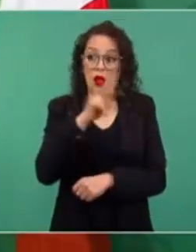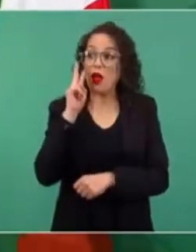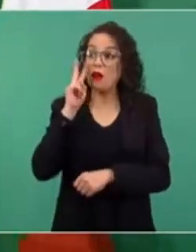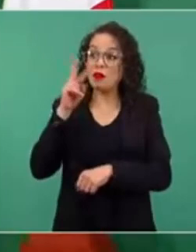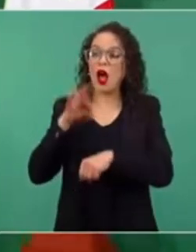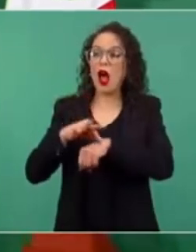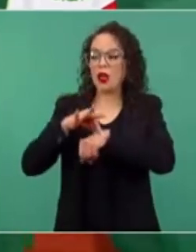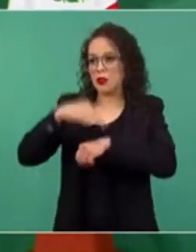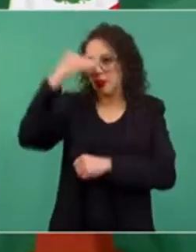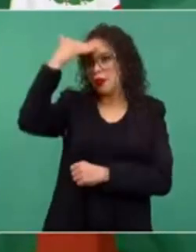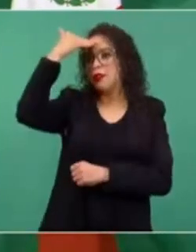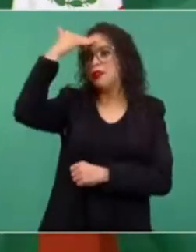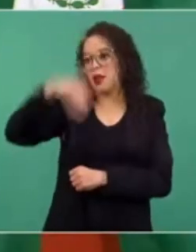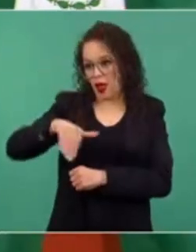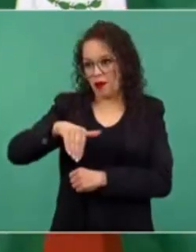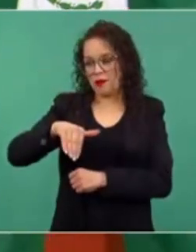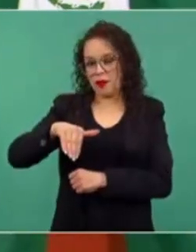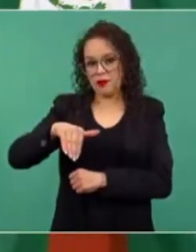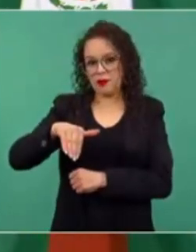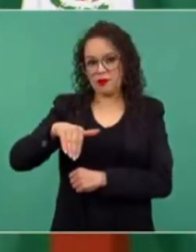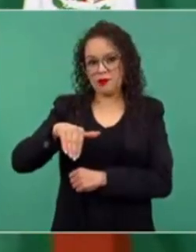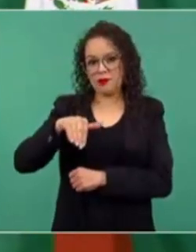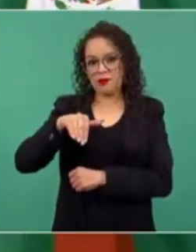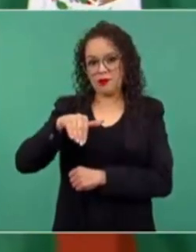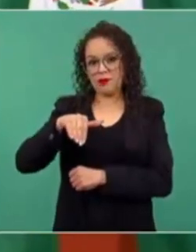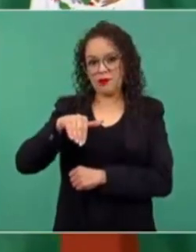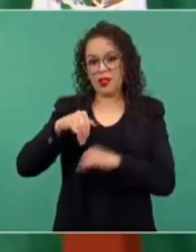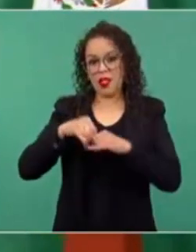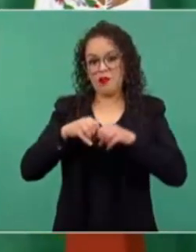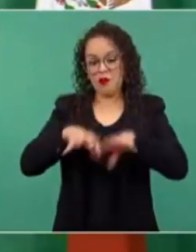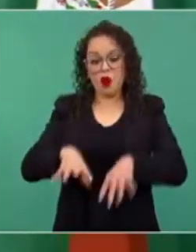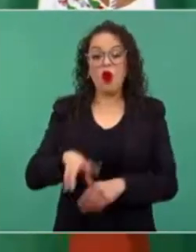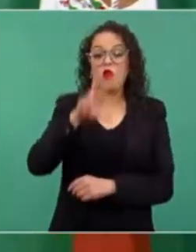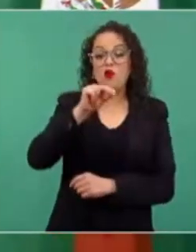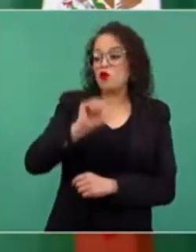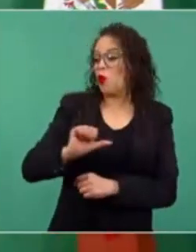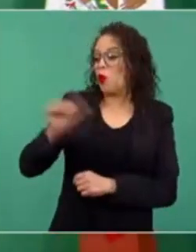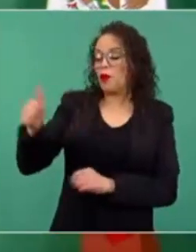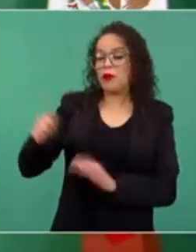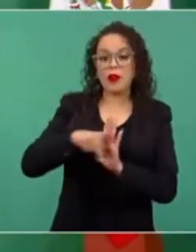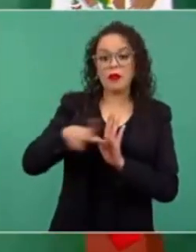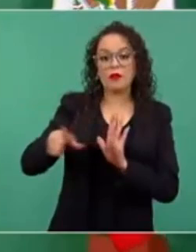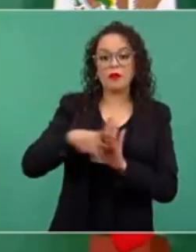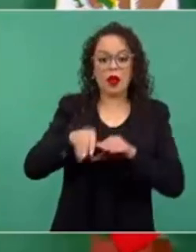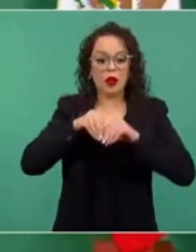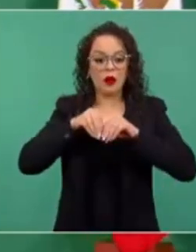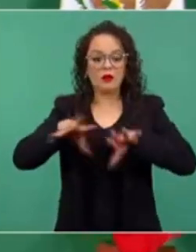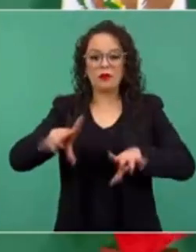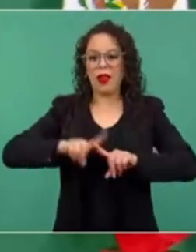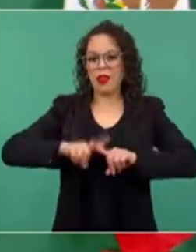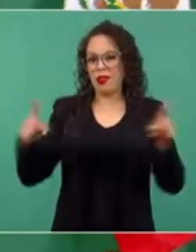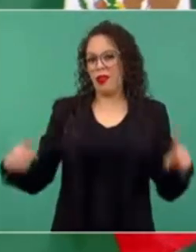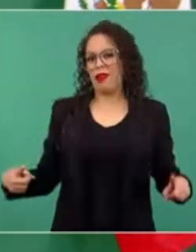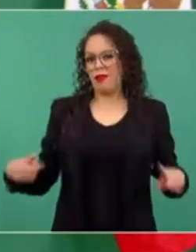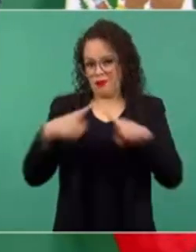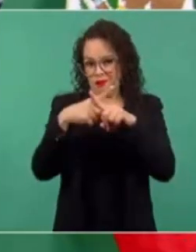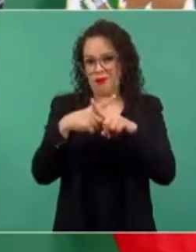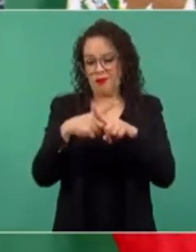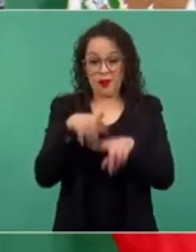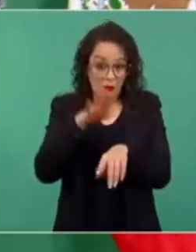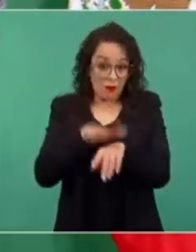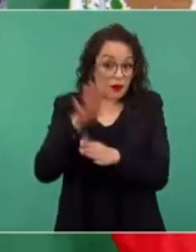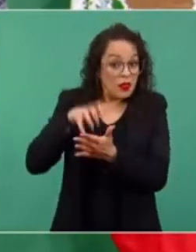no la que les transmiten los medios de información, que en su mayoría